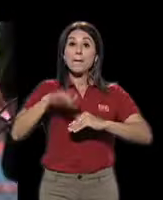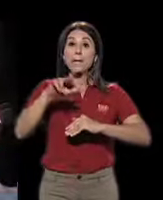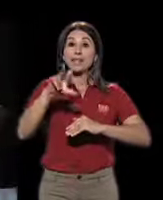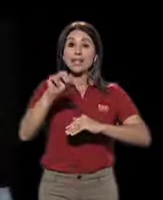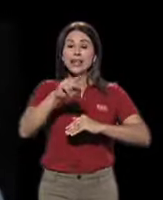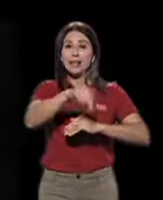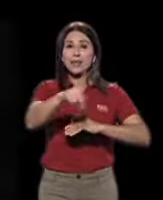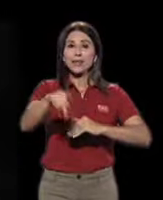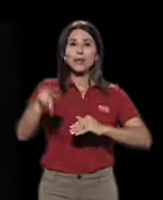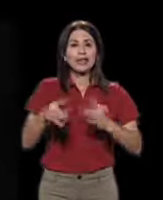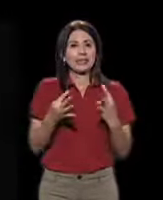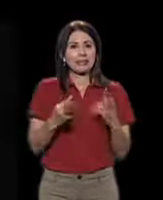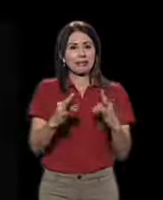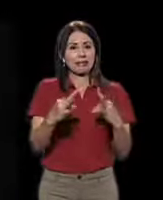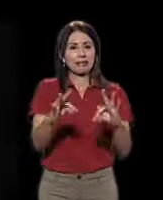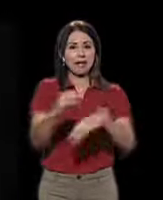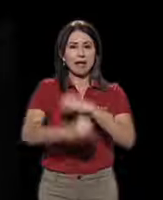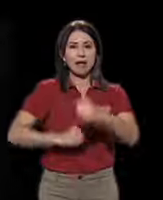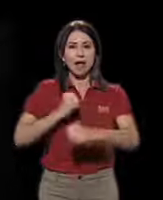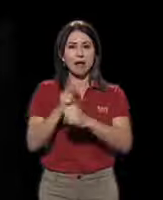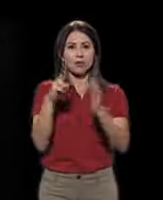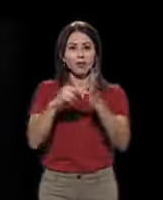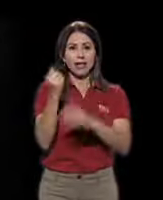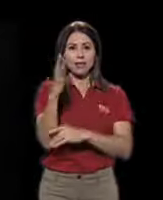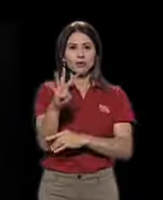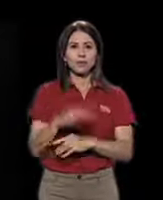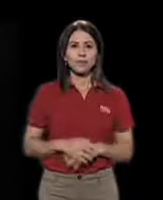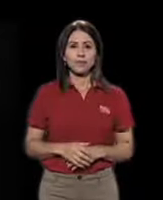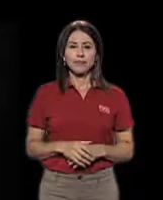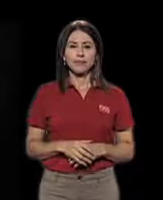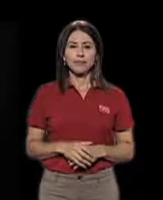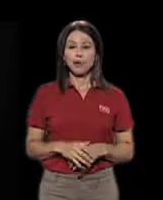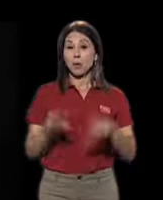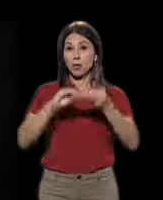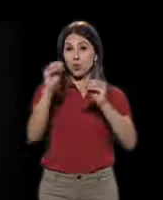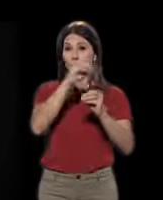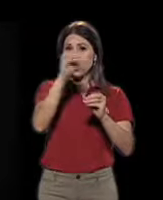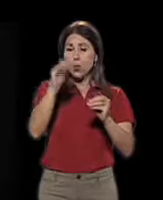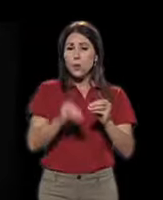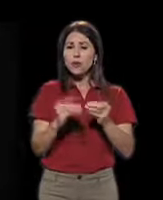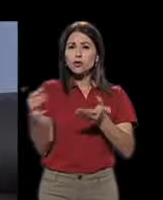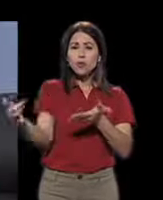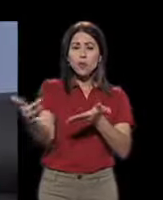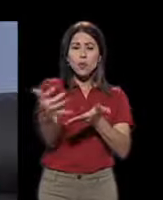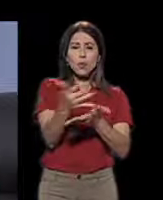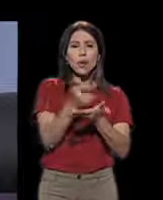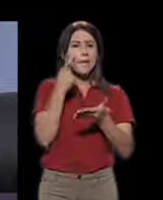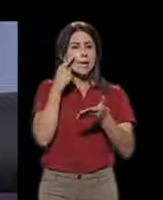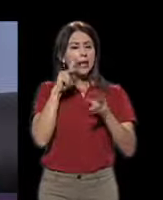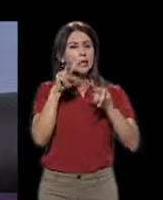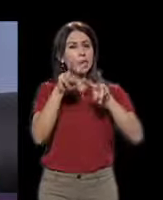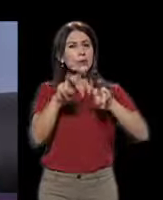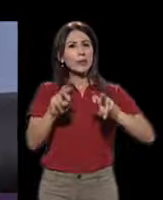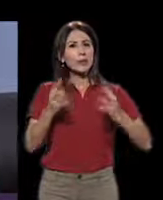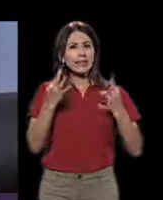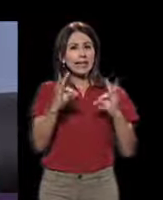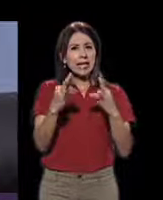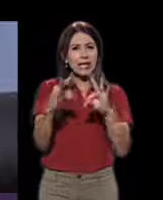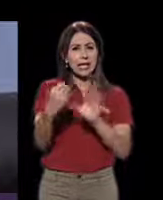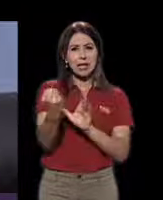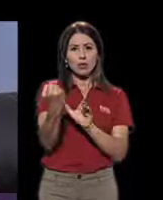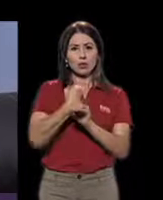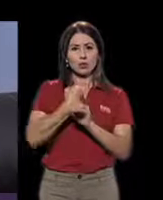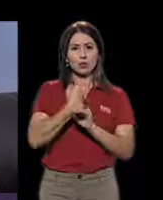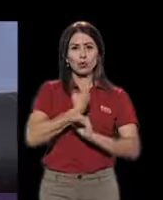personas adultas mayores lo intentaron en el 2014. En las cifras preliminares de intentos de suicidio, al